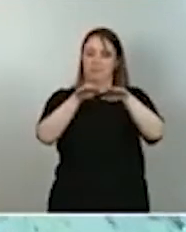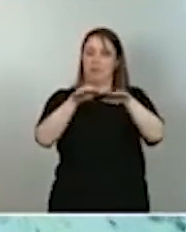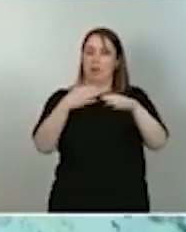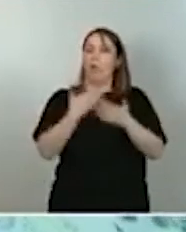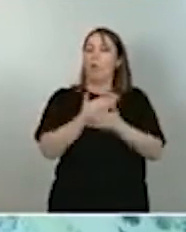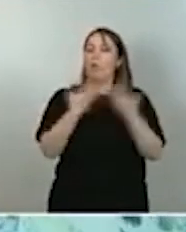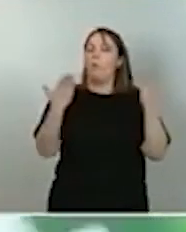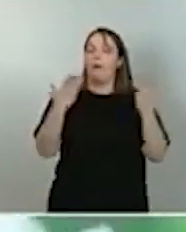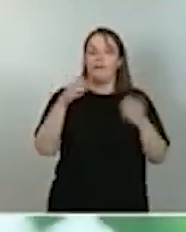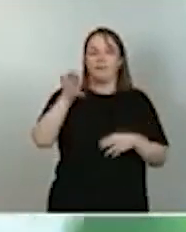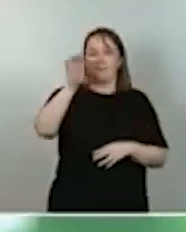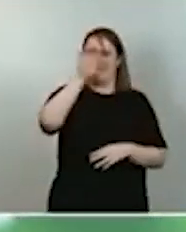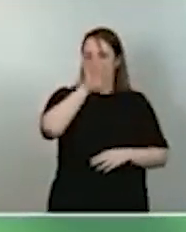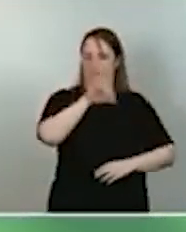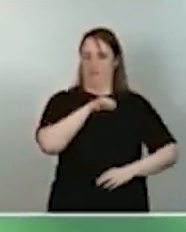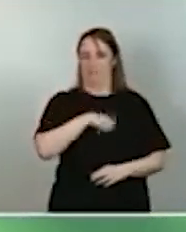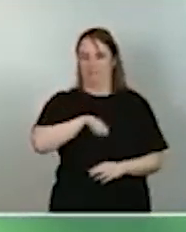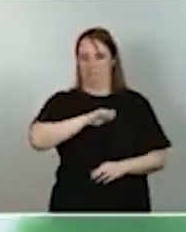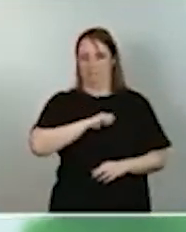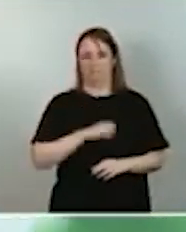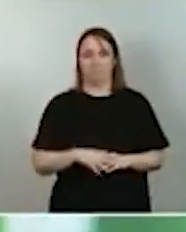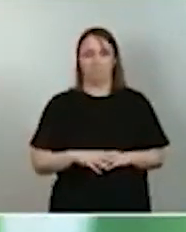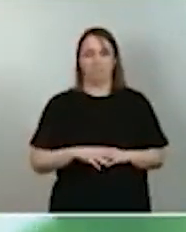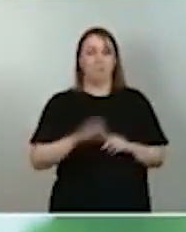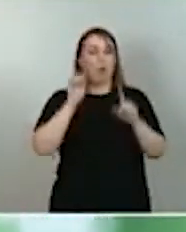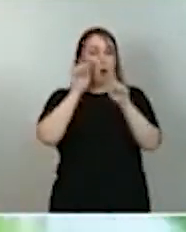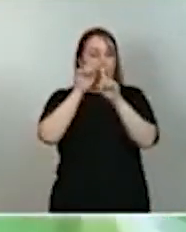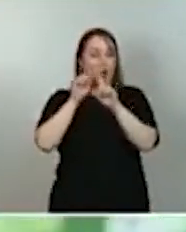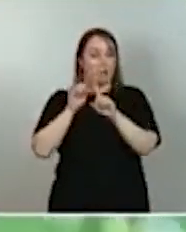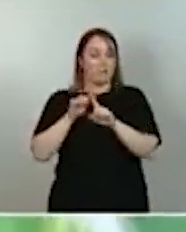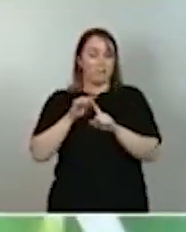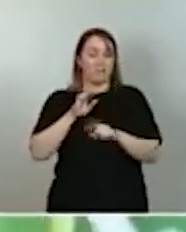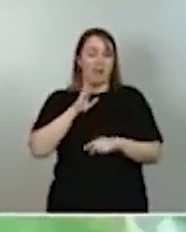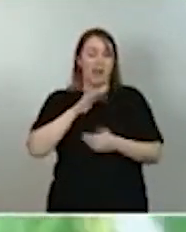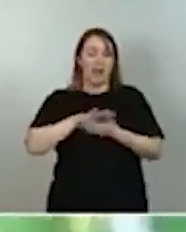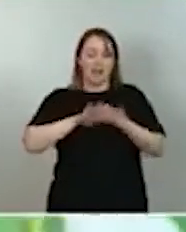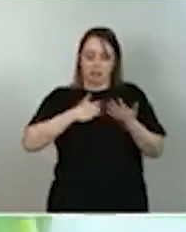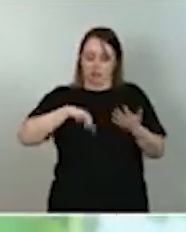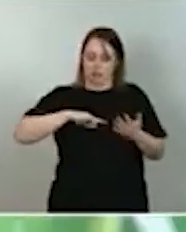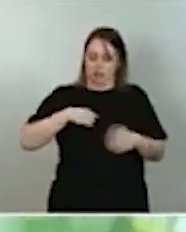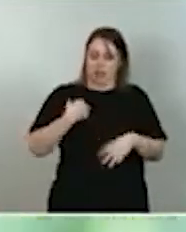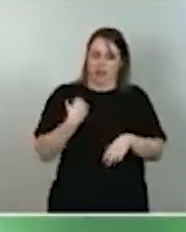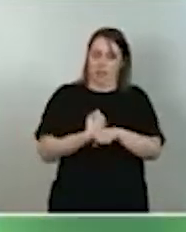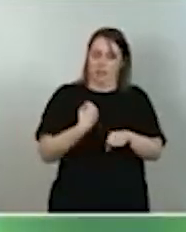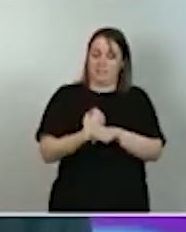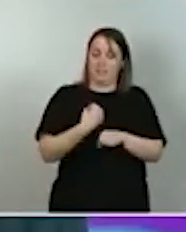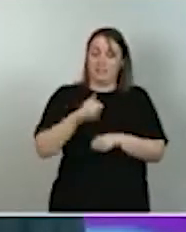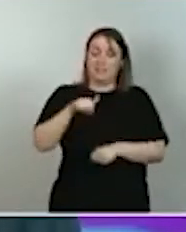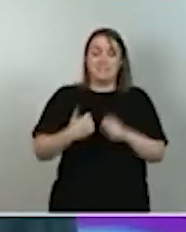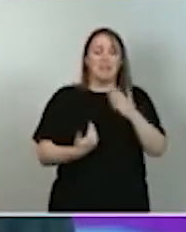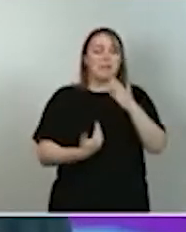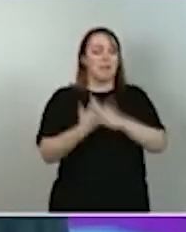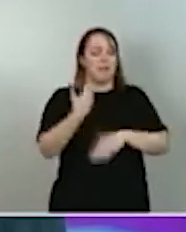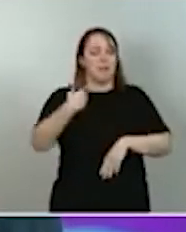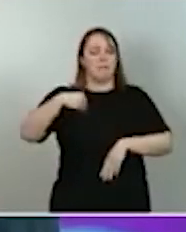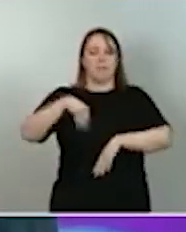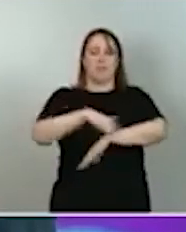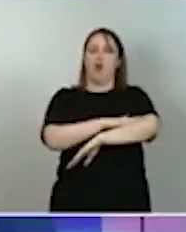España. Estos son los objetivos con los que trabajamos y que ha expuesto esta mañana el presidente del Gobierno.